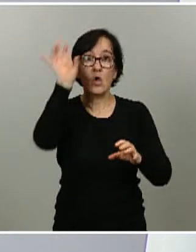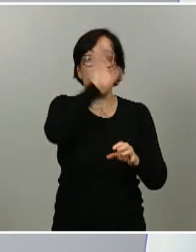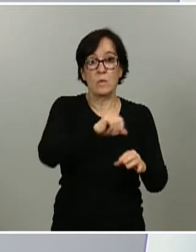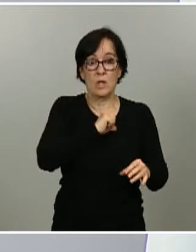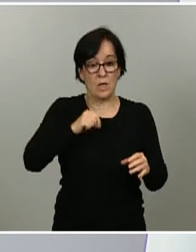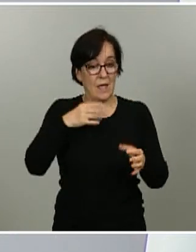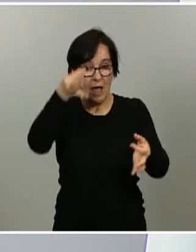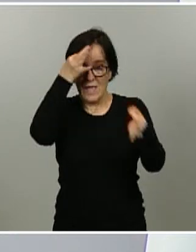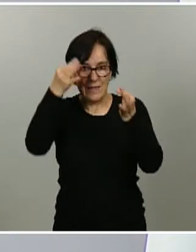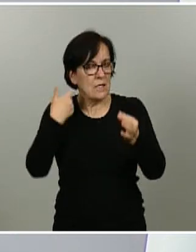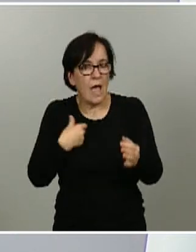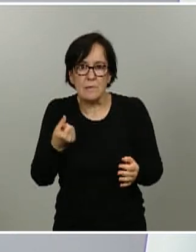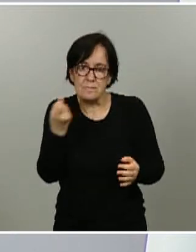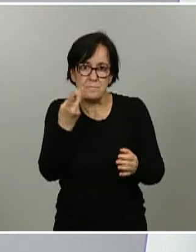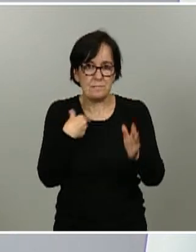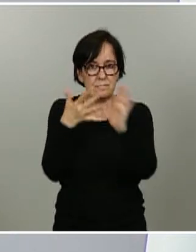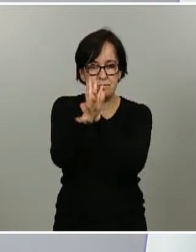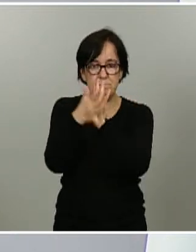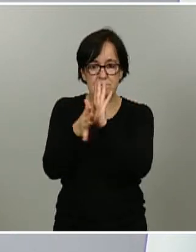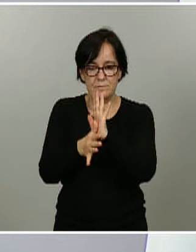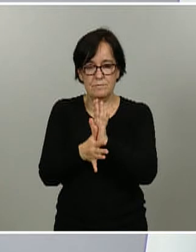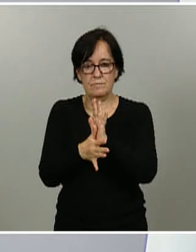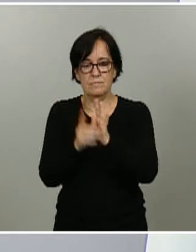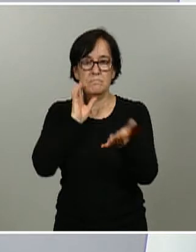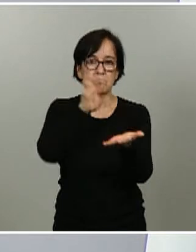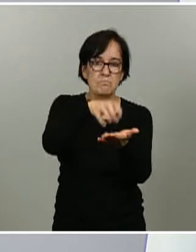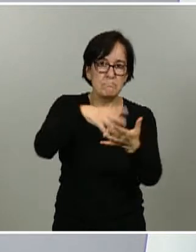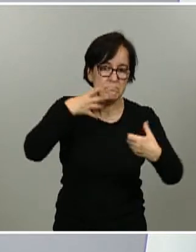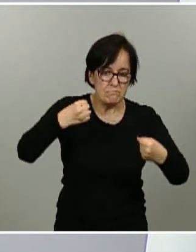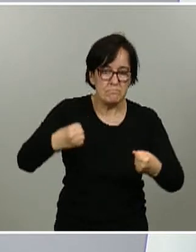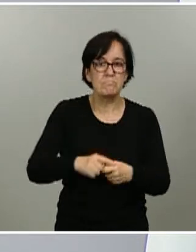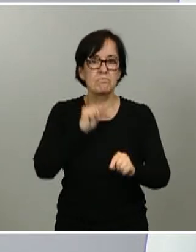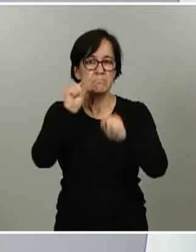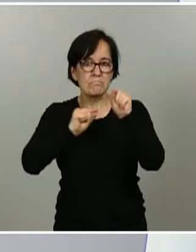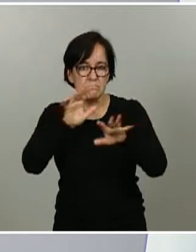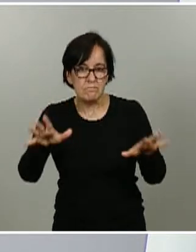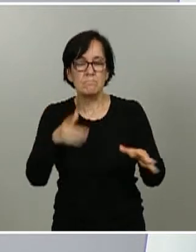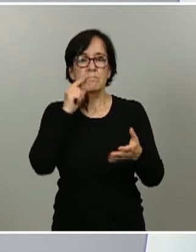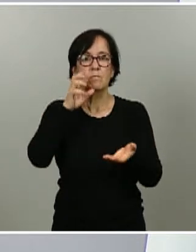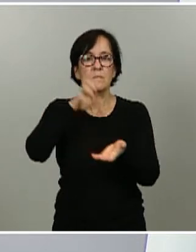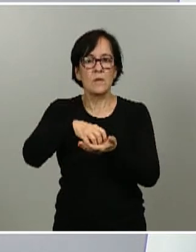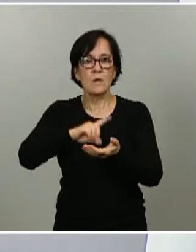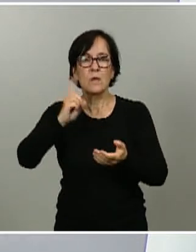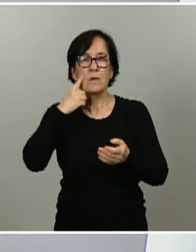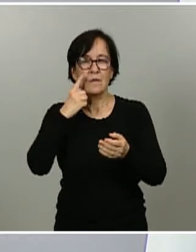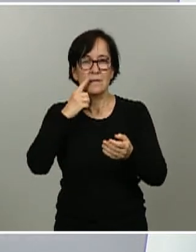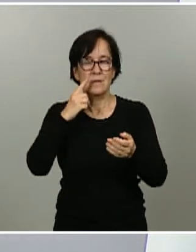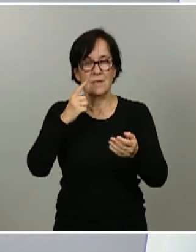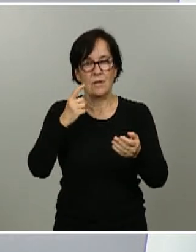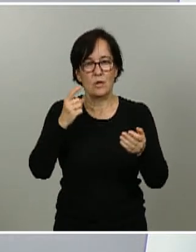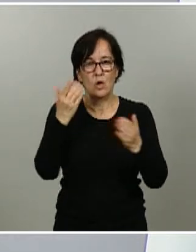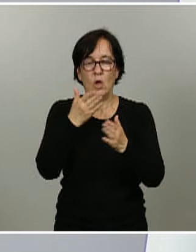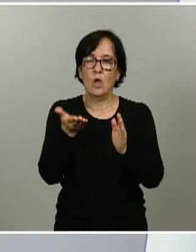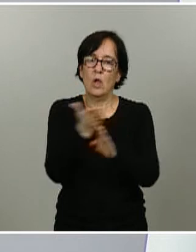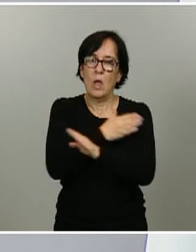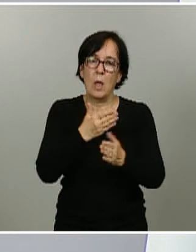que explicamos de capacidad asistencial epidemiológicos de capacidad de detección precoz que es un elemento muy muy muy relevante